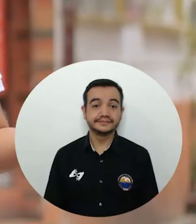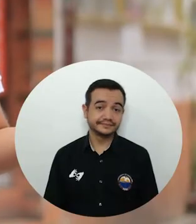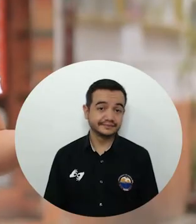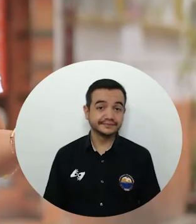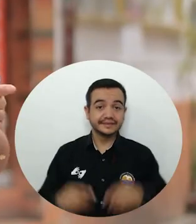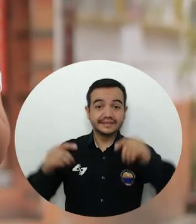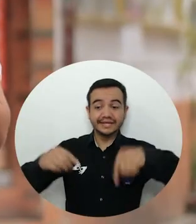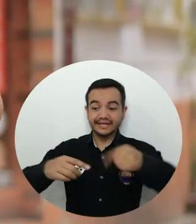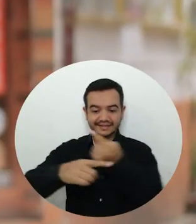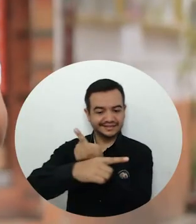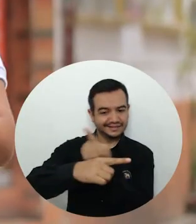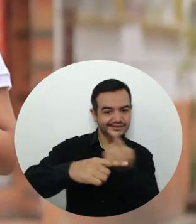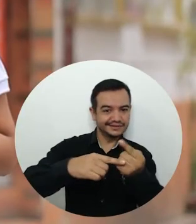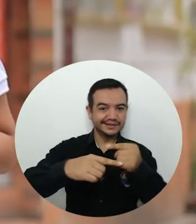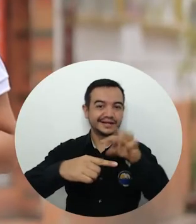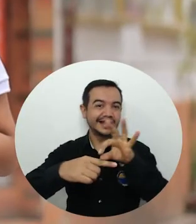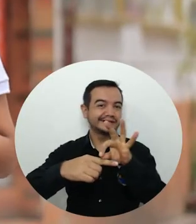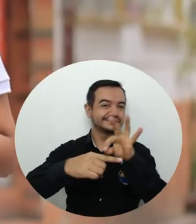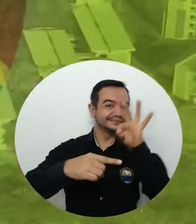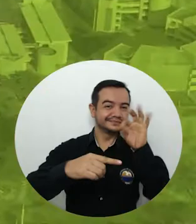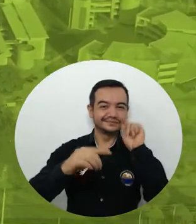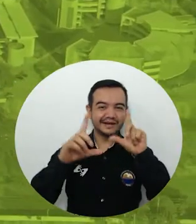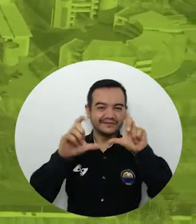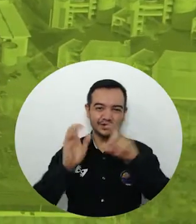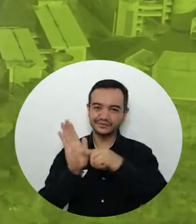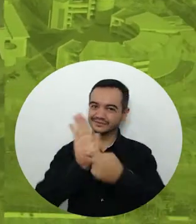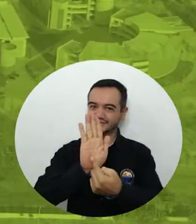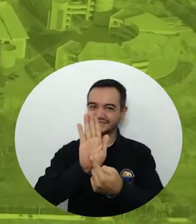Esta es nuestra imagen de la semana.